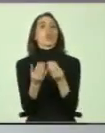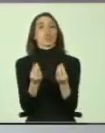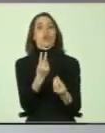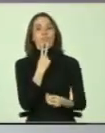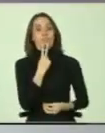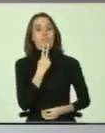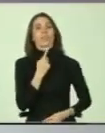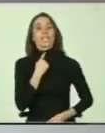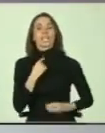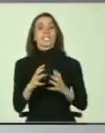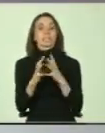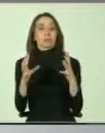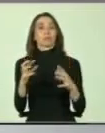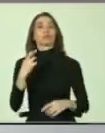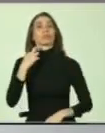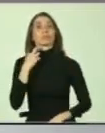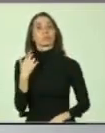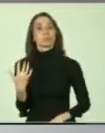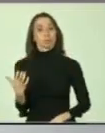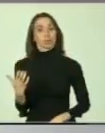nosotros nos interesa mucho porque